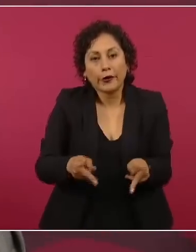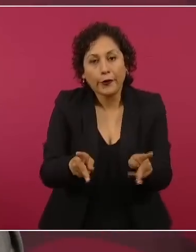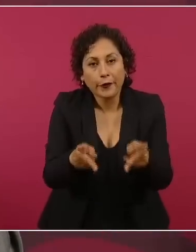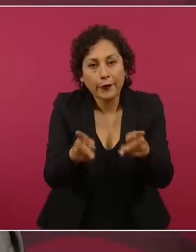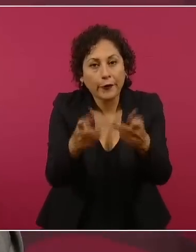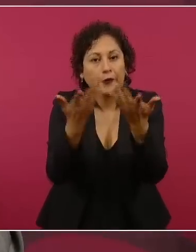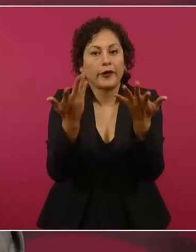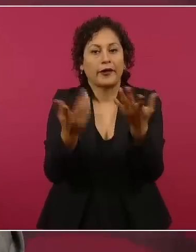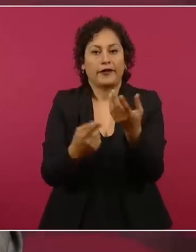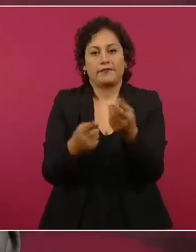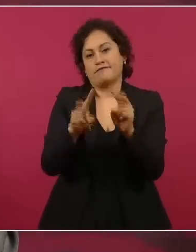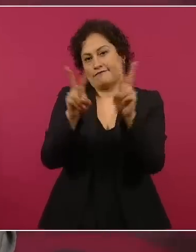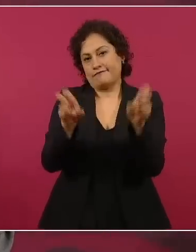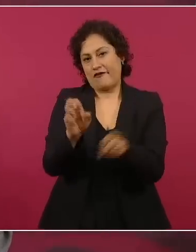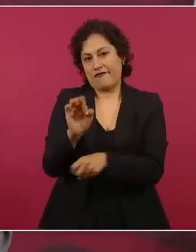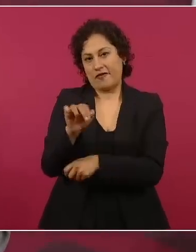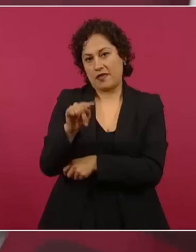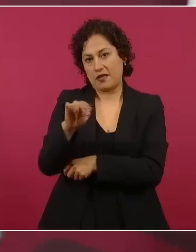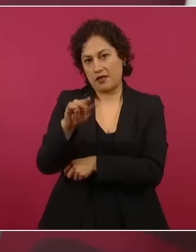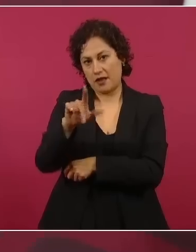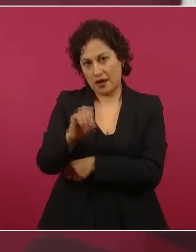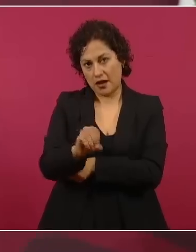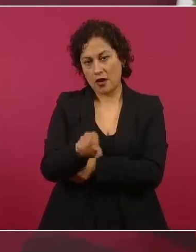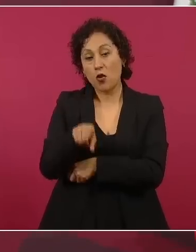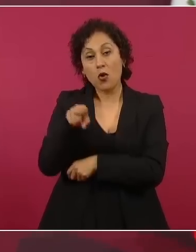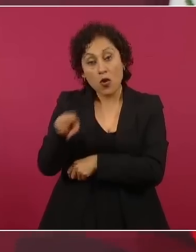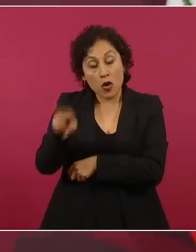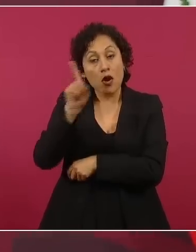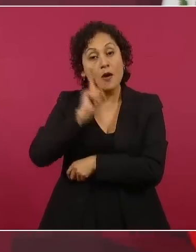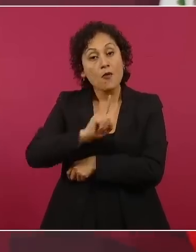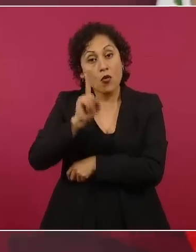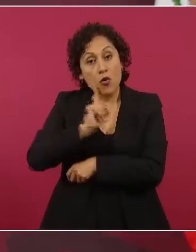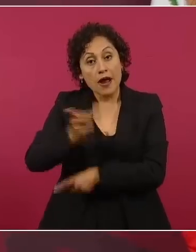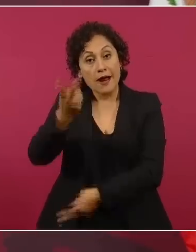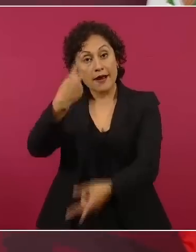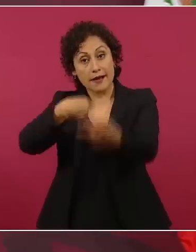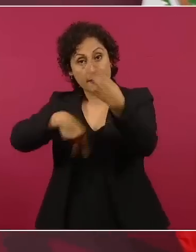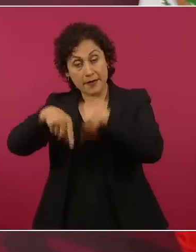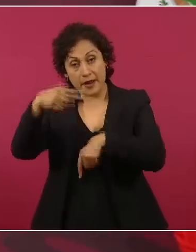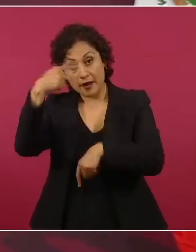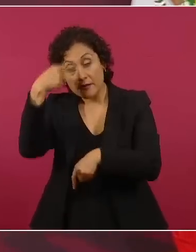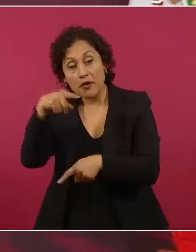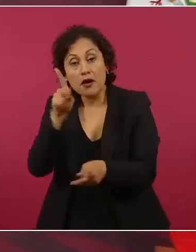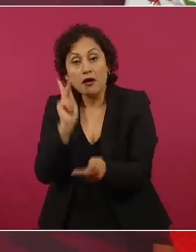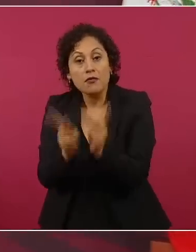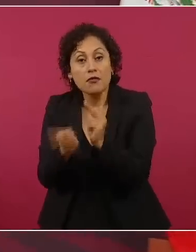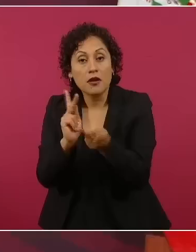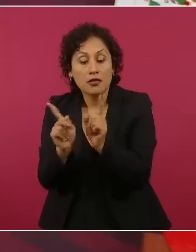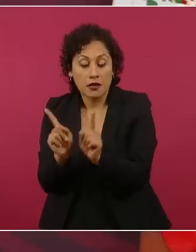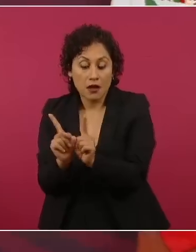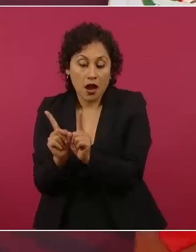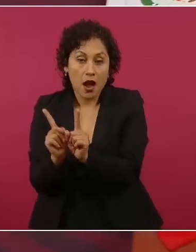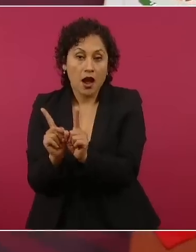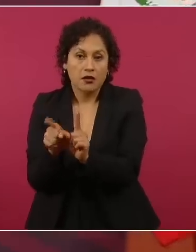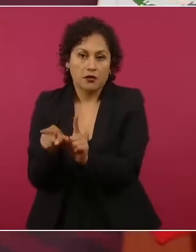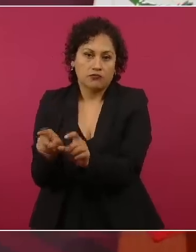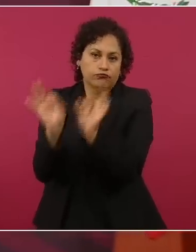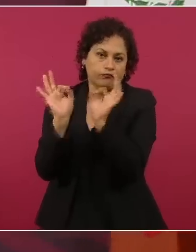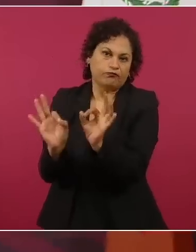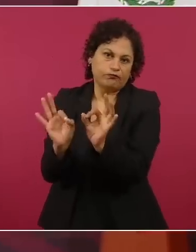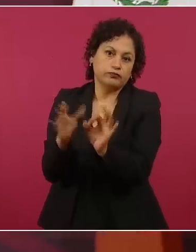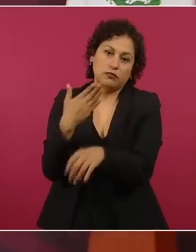especial lo del fentanilo. Ella está a cargo de esto, lo hace muy bien en